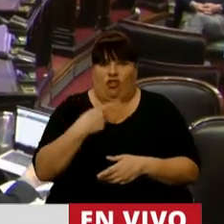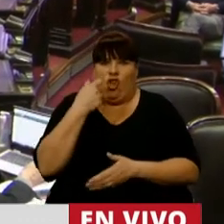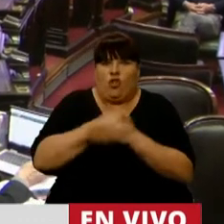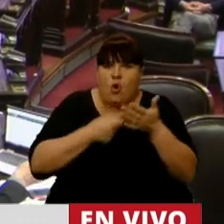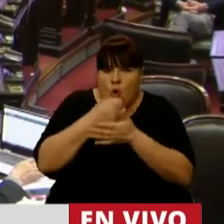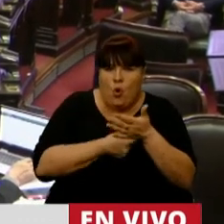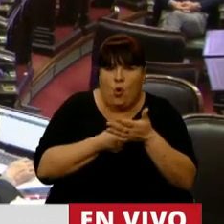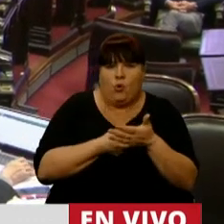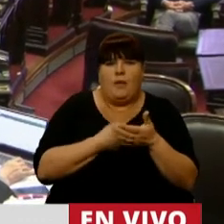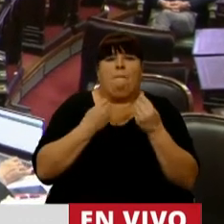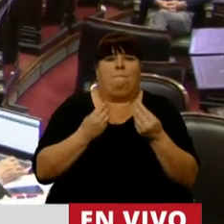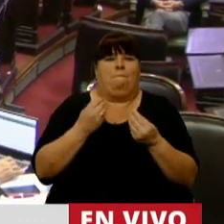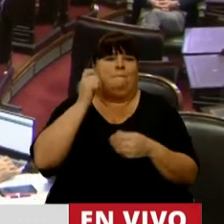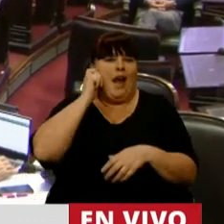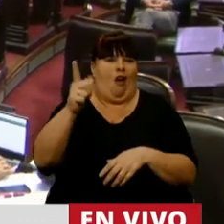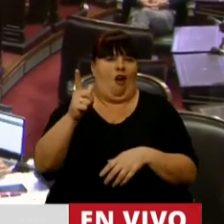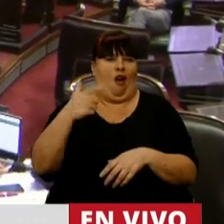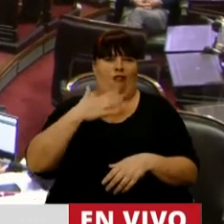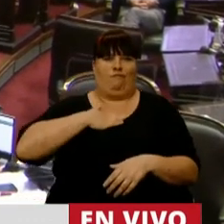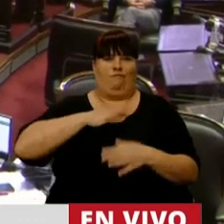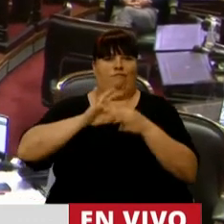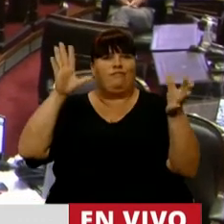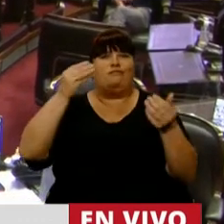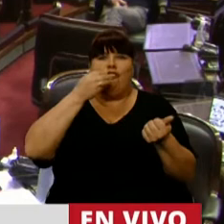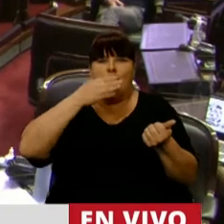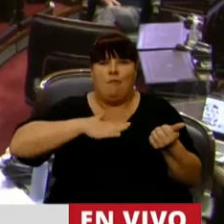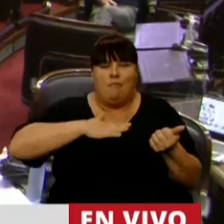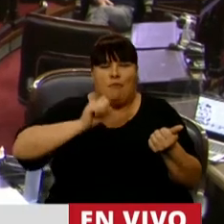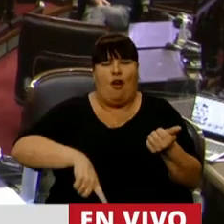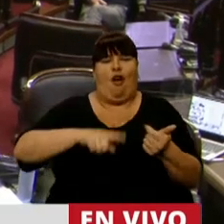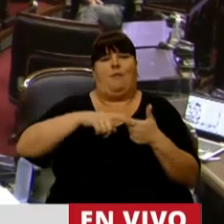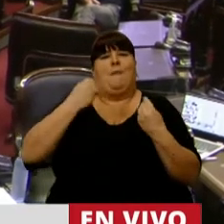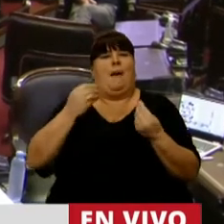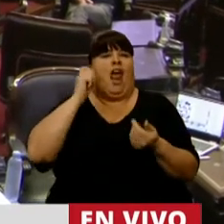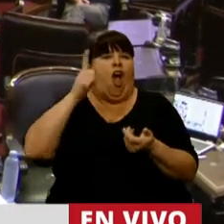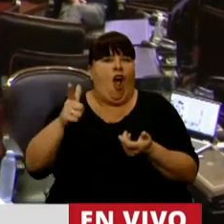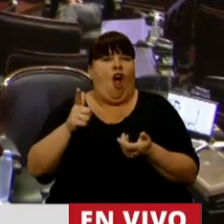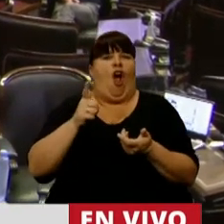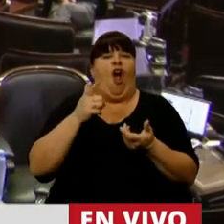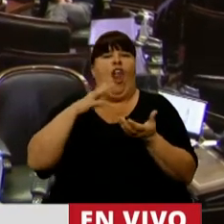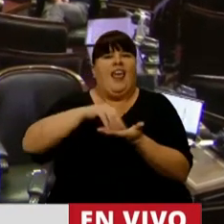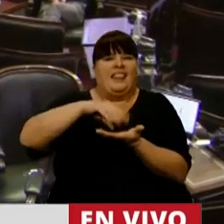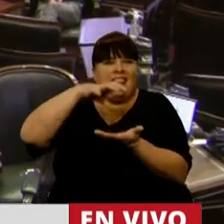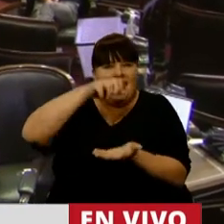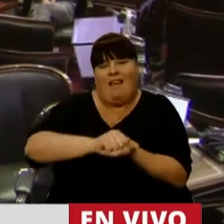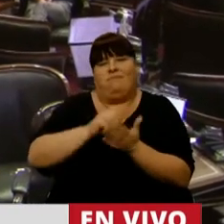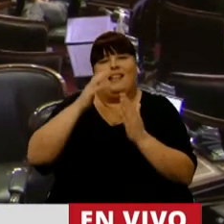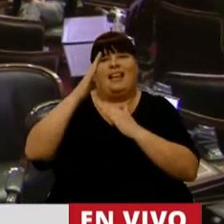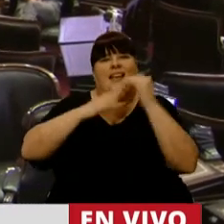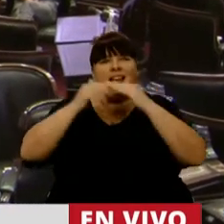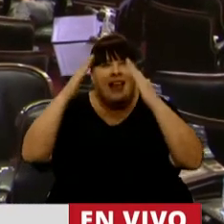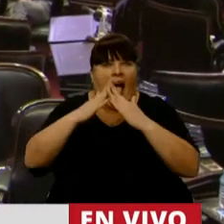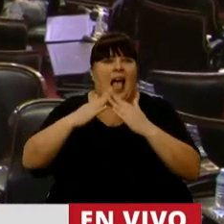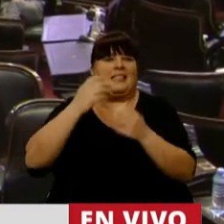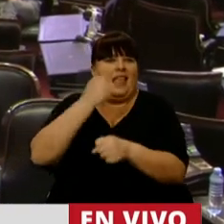pelea para lograr nuestra soberanía alimentaria, para poder lograr el acceso a la tierra, al techo y al trabajo.